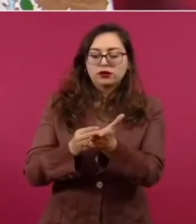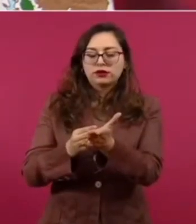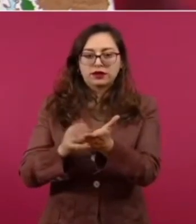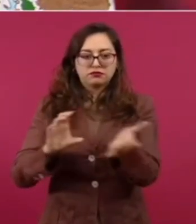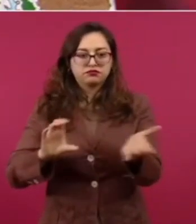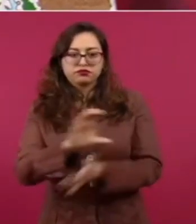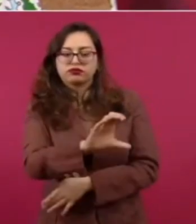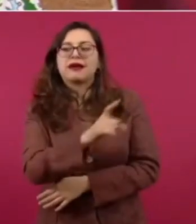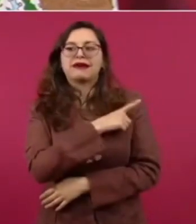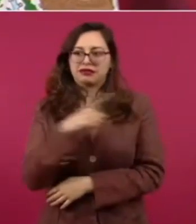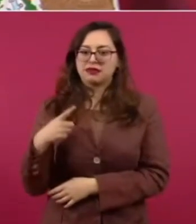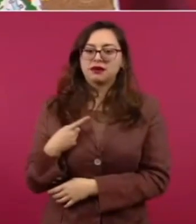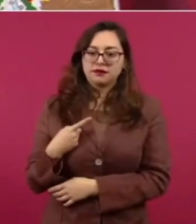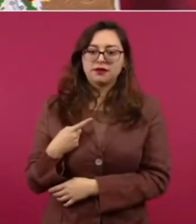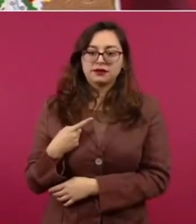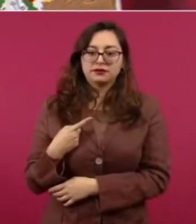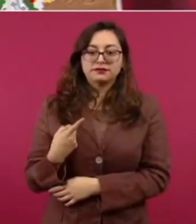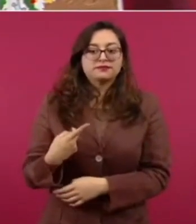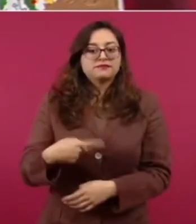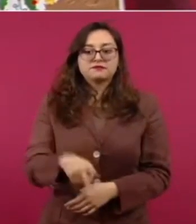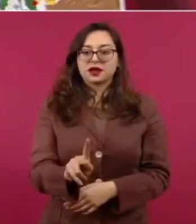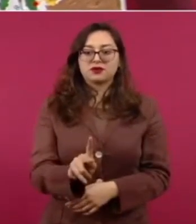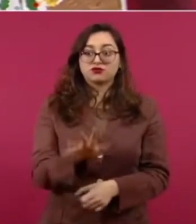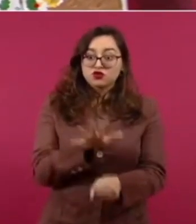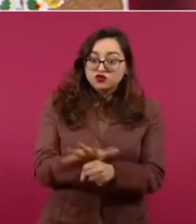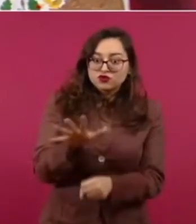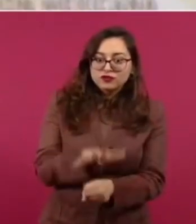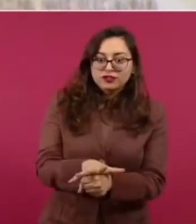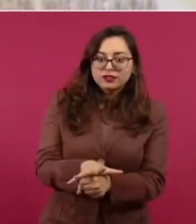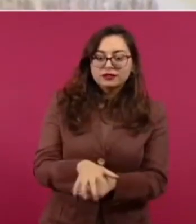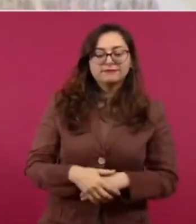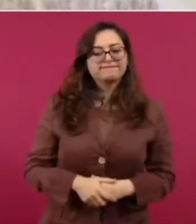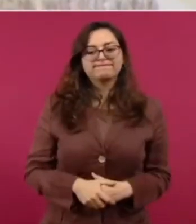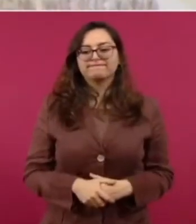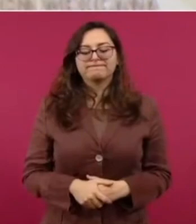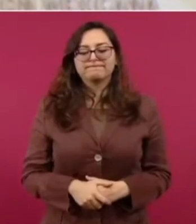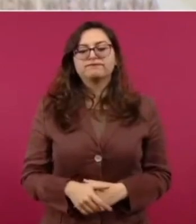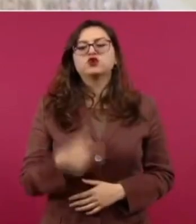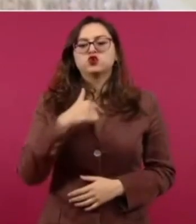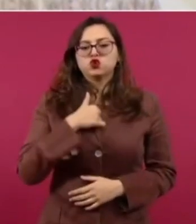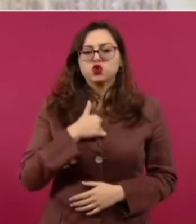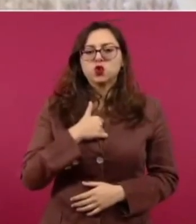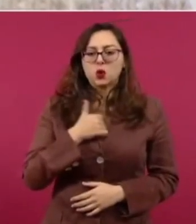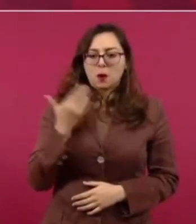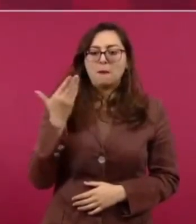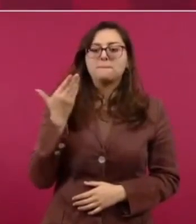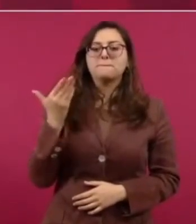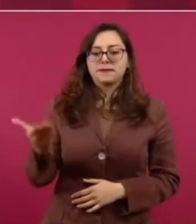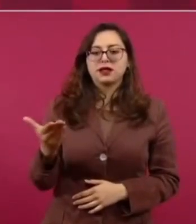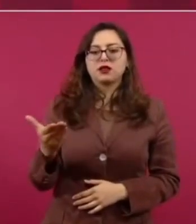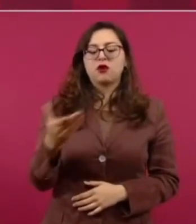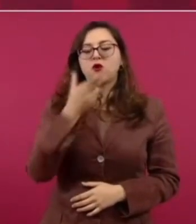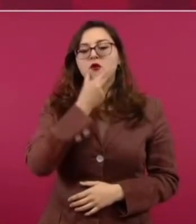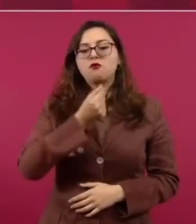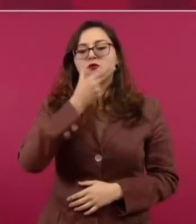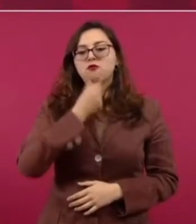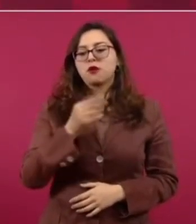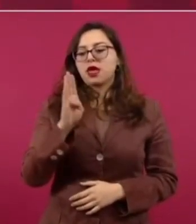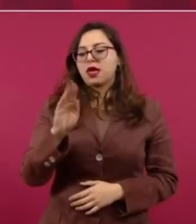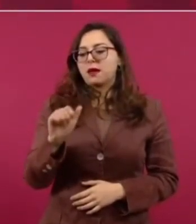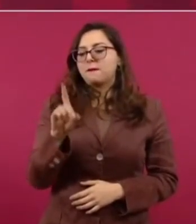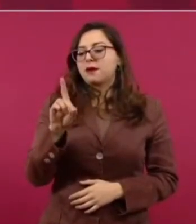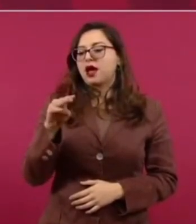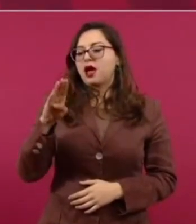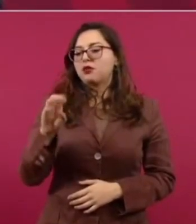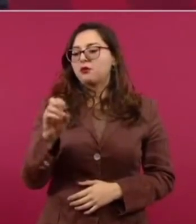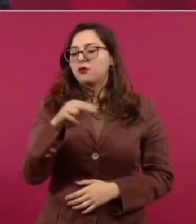El presidente Andrés Manuel López Obrador pidió a Bad Bunny ofrecer un concierto gratuito en el Zócalo de la Ciudad de México, esto tras lo